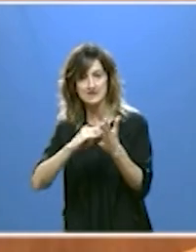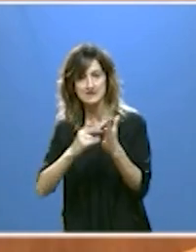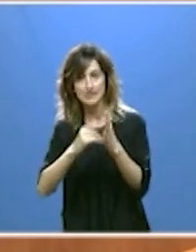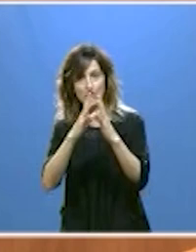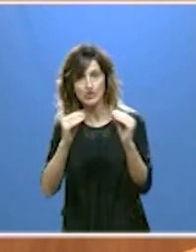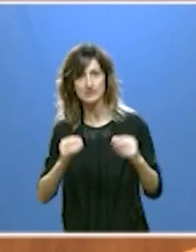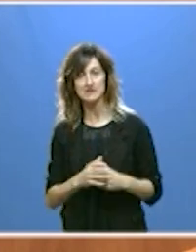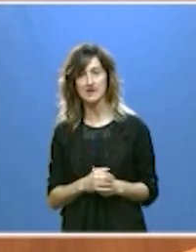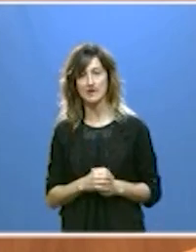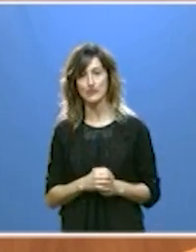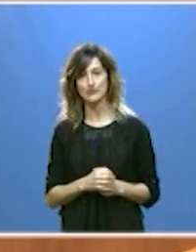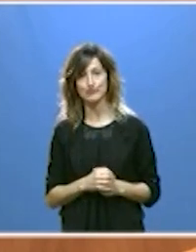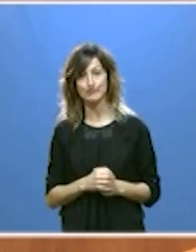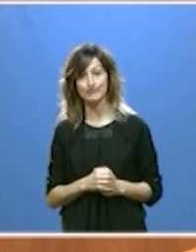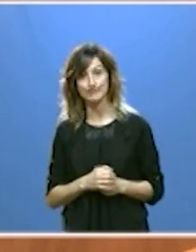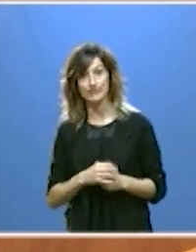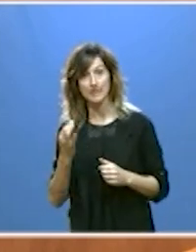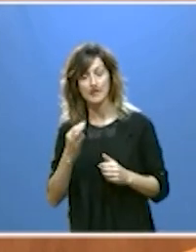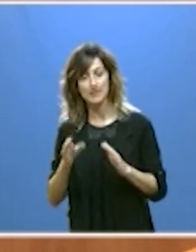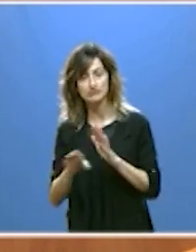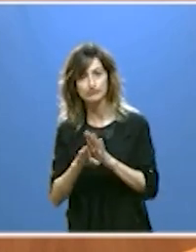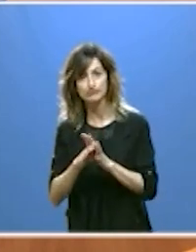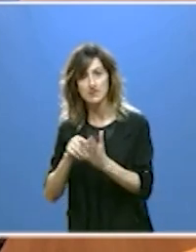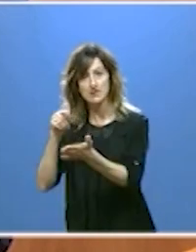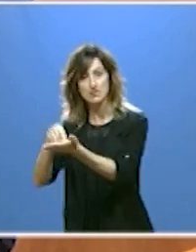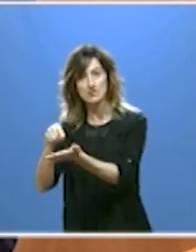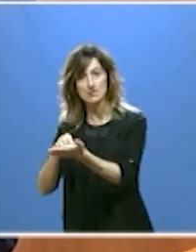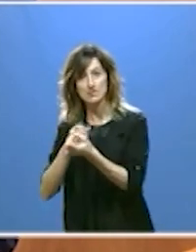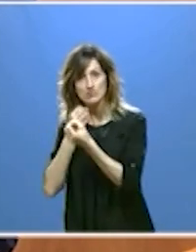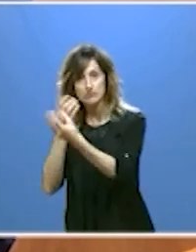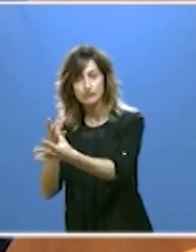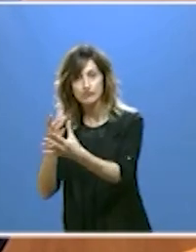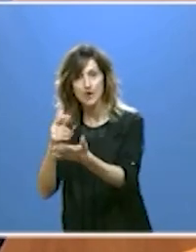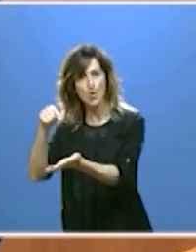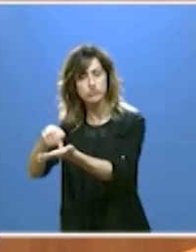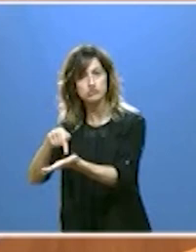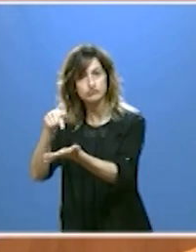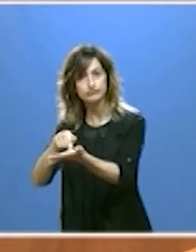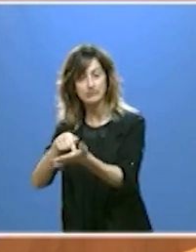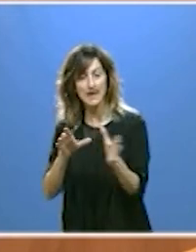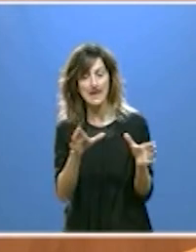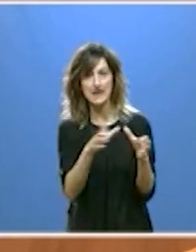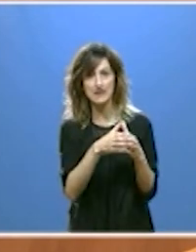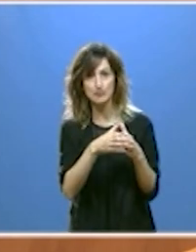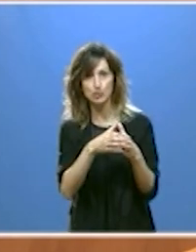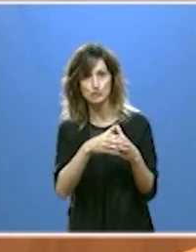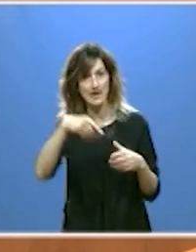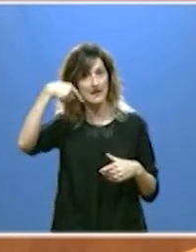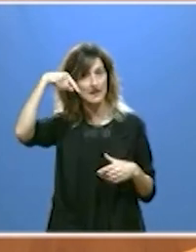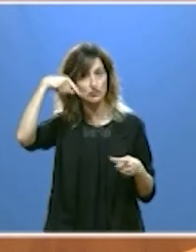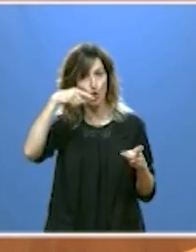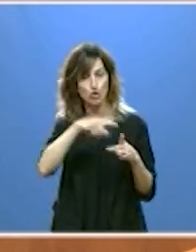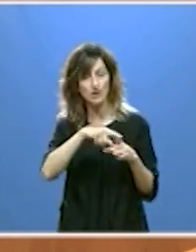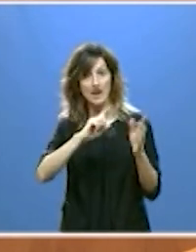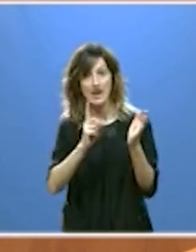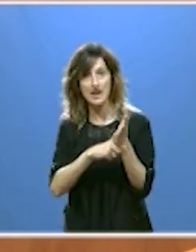universitario. Vamos a seguir trasladando al Gobierno las reivindicaciones de los equipos rectorales con